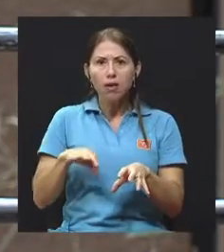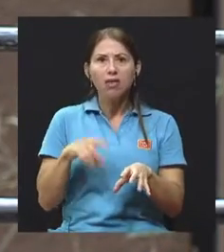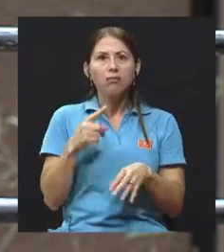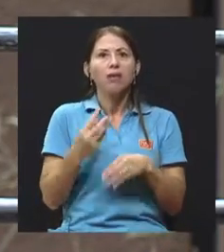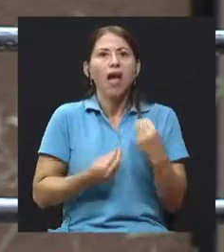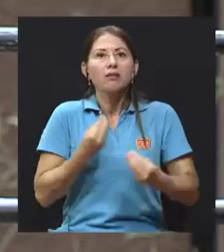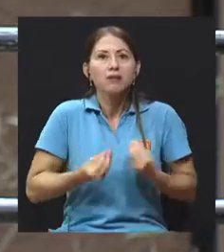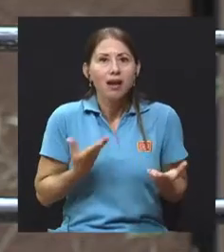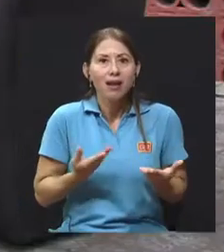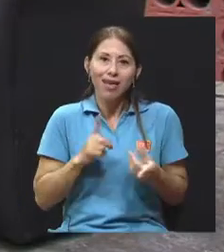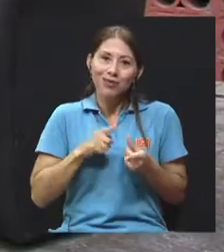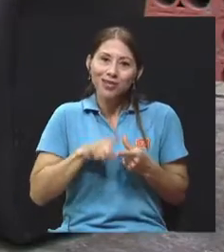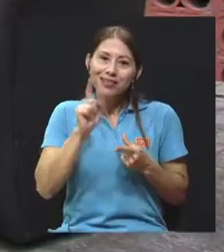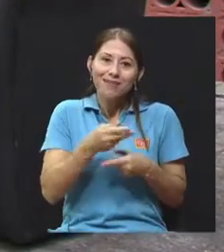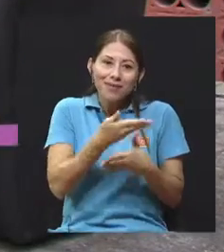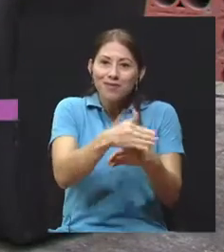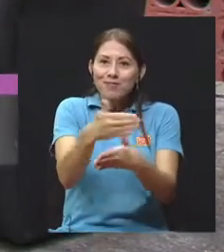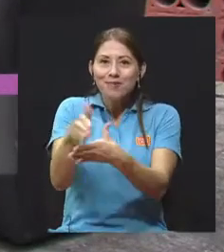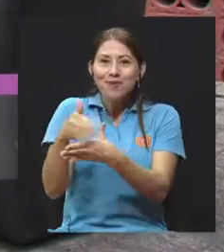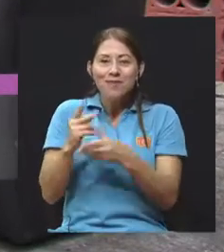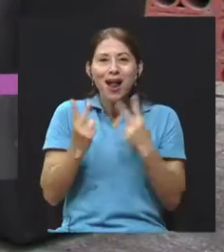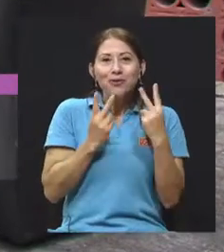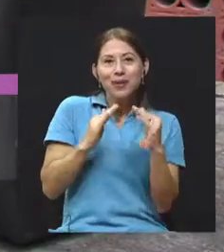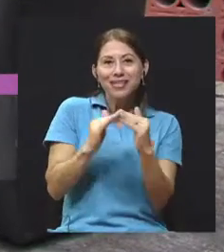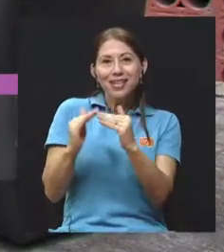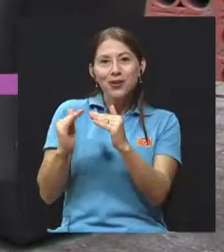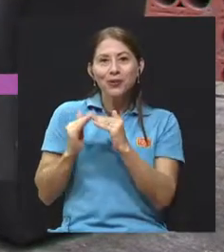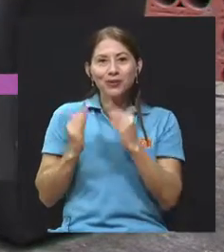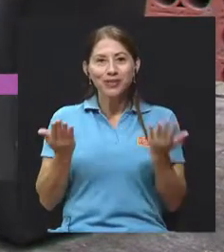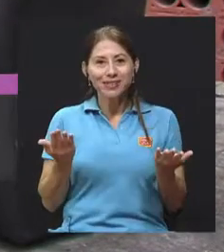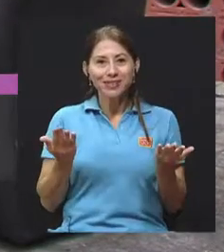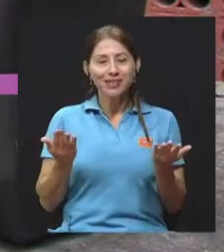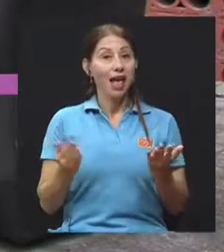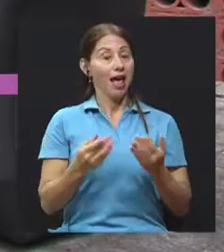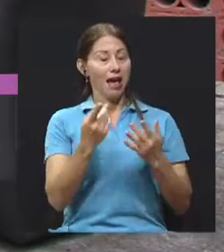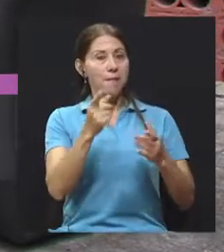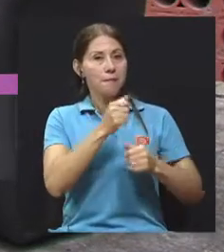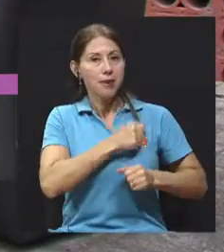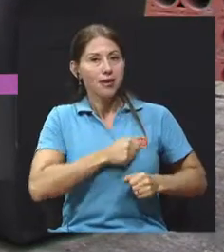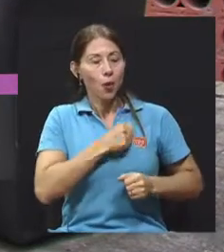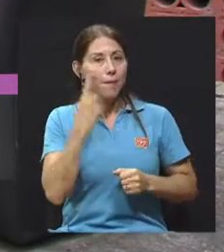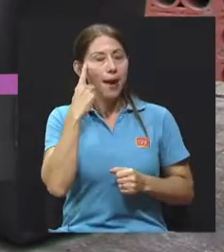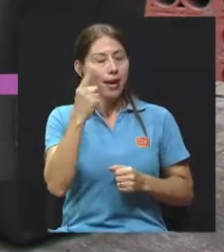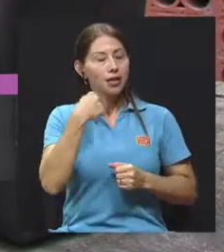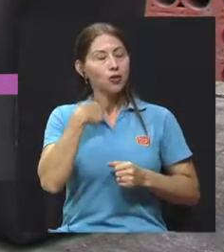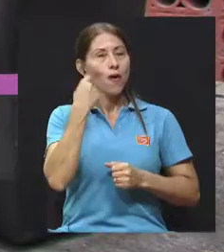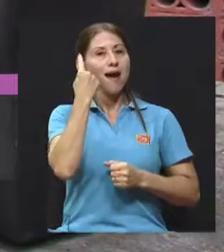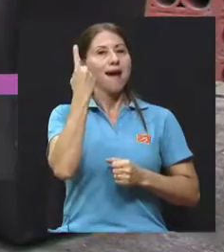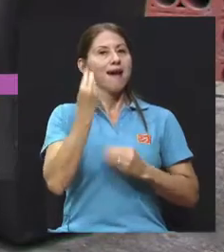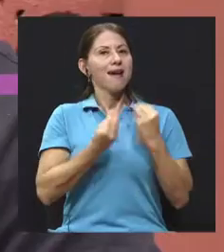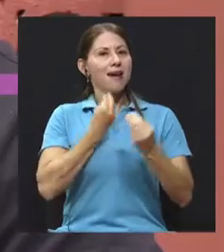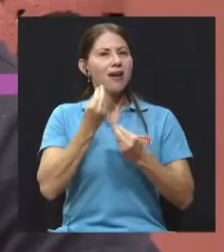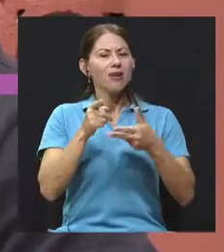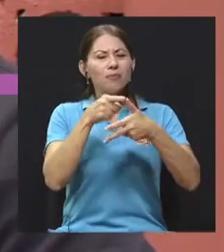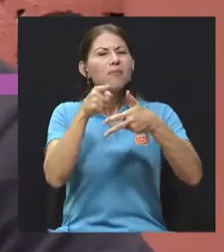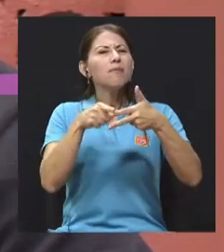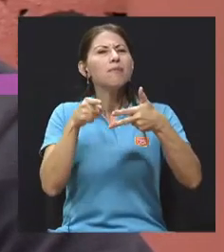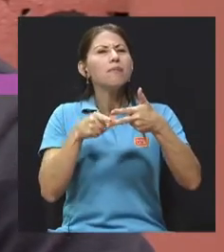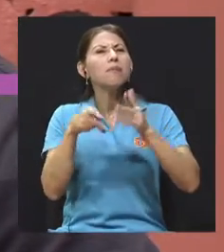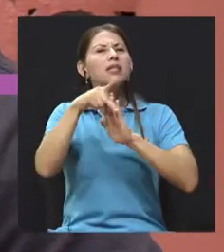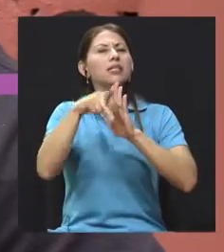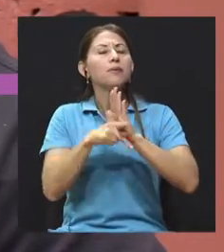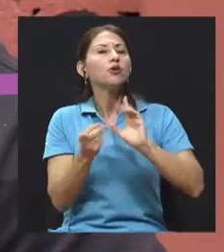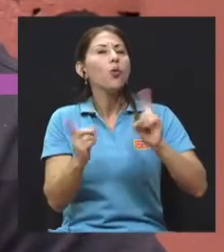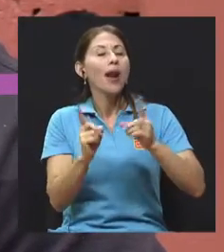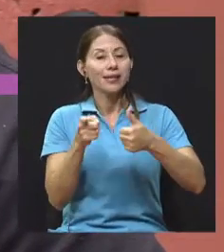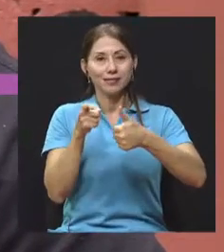Es donde hay que darle a los vecinos. interrumpirlo, para que me quede bien interiorizado y tal vez allá nuestros televidentes. ¿Cuáles son los tres principios?